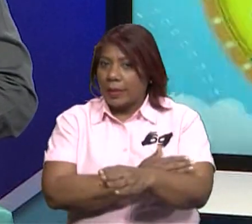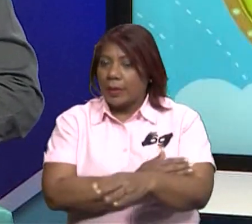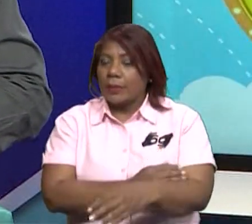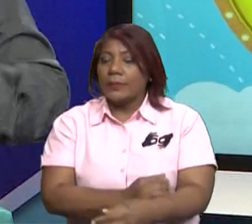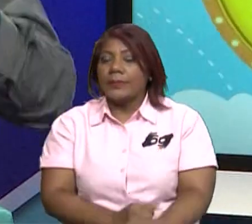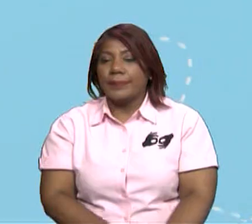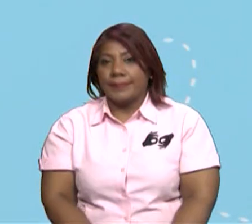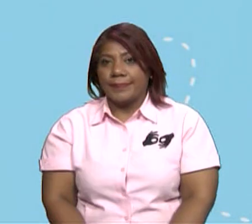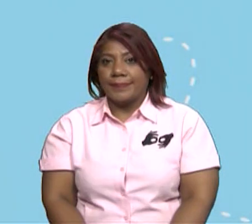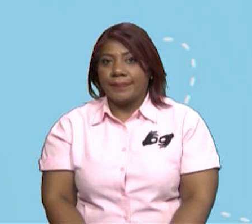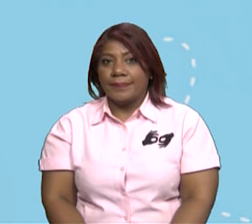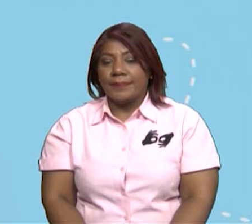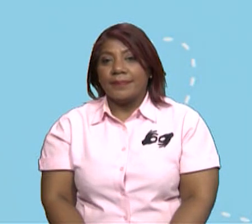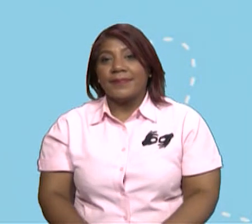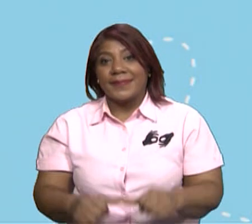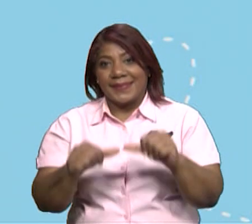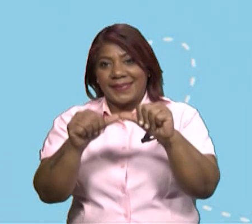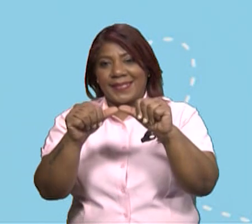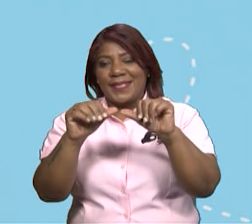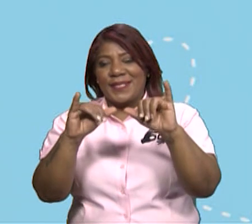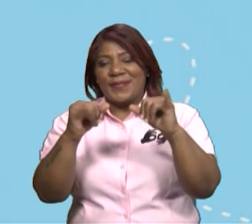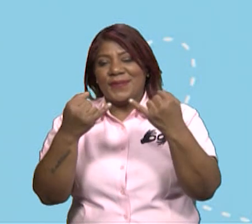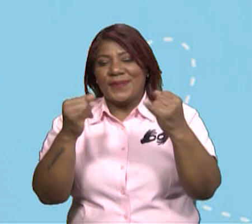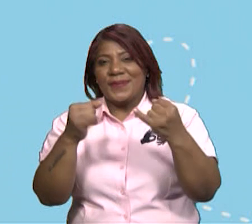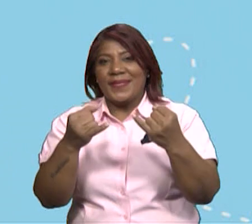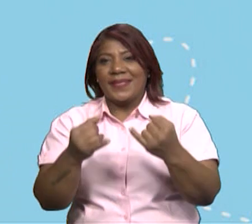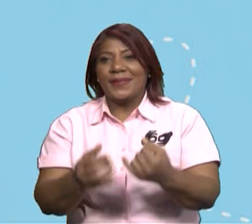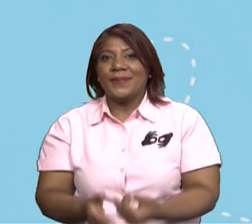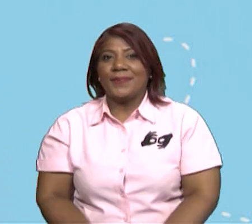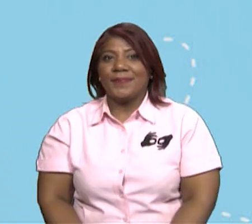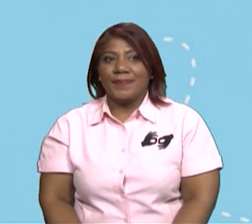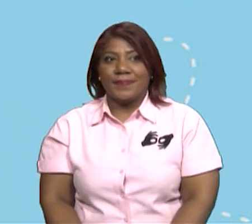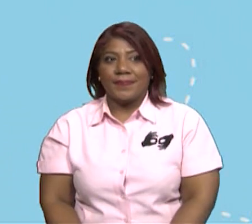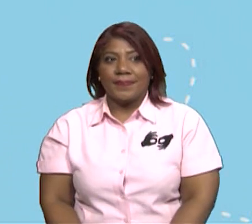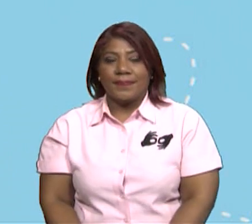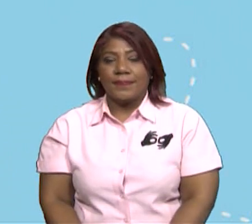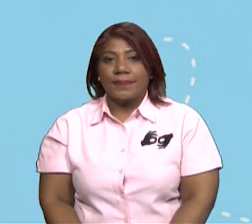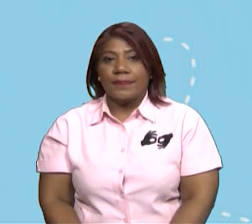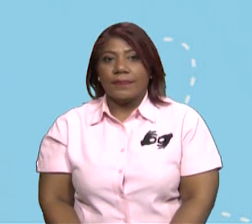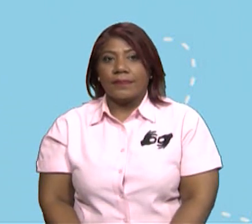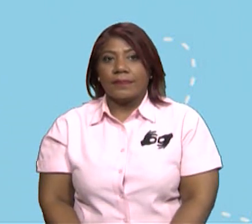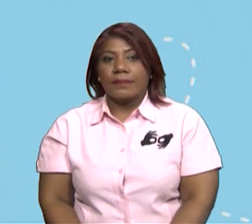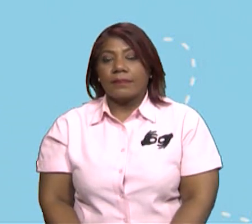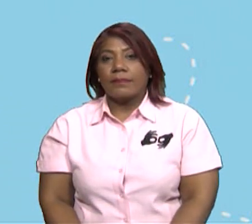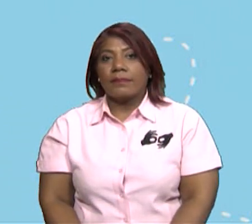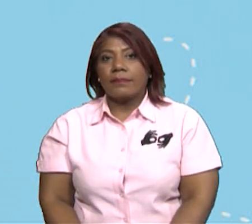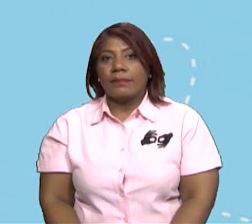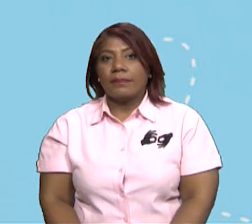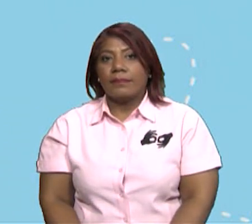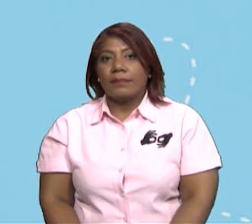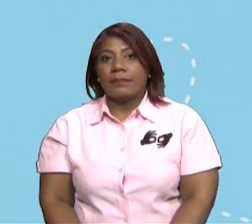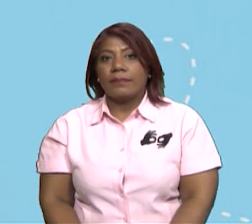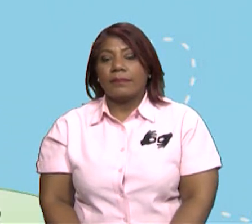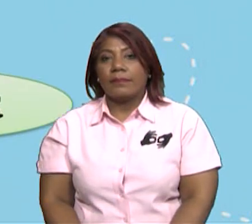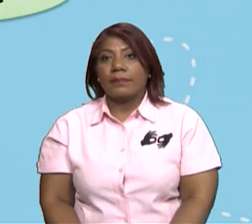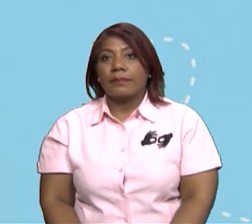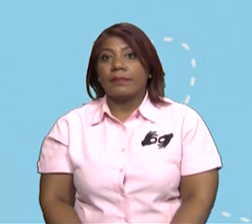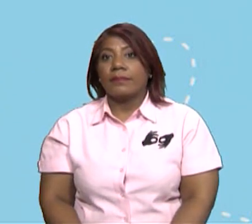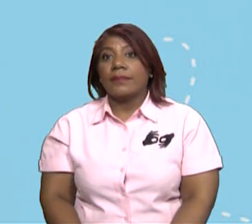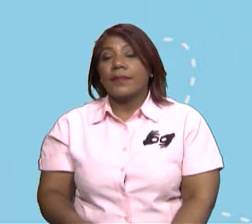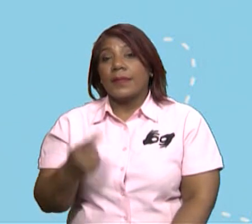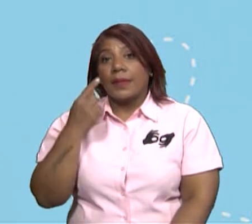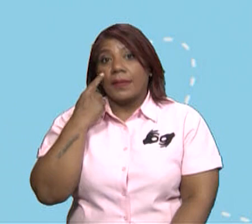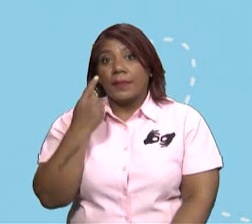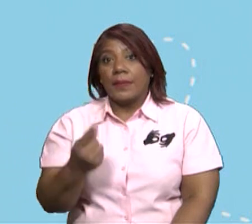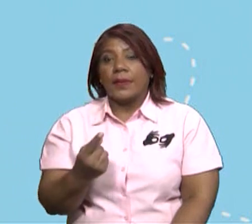Muy bien. Vamos con nuestra ruleta a ver qué más tenemos. Impacto de las actividades de los seres humanos sobre el ecosistema. Y ahora